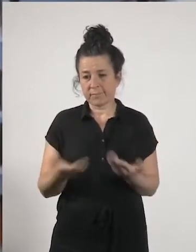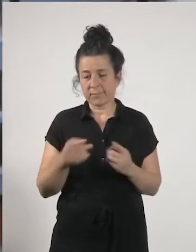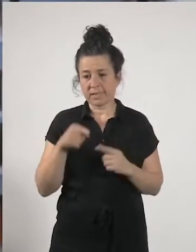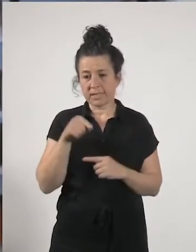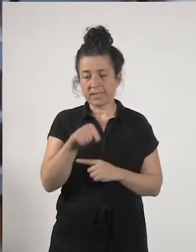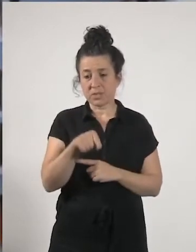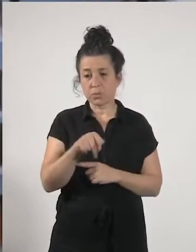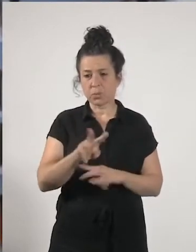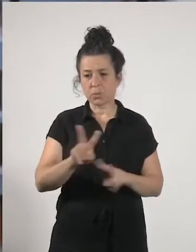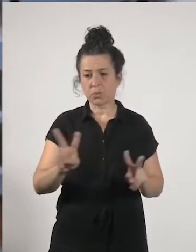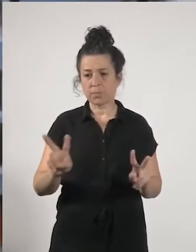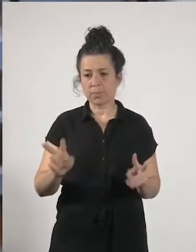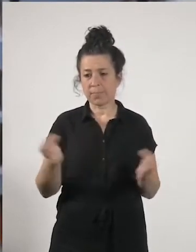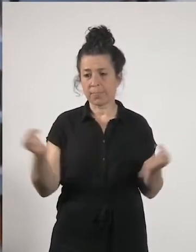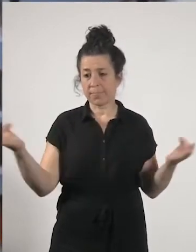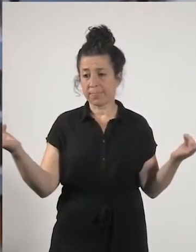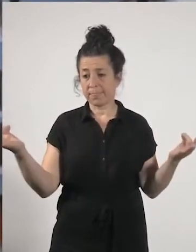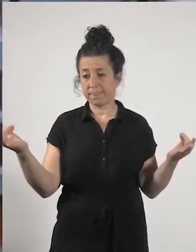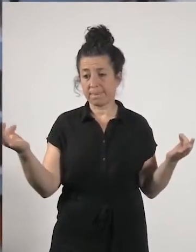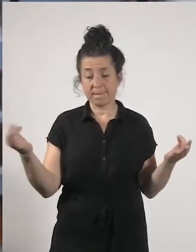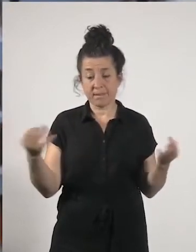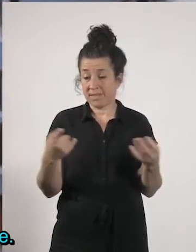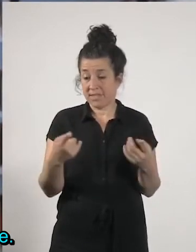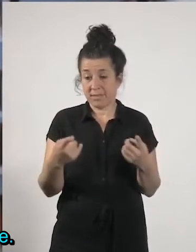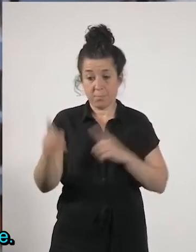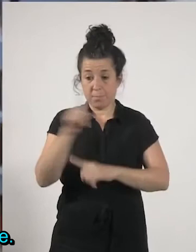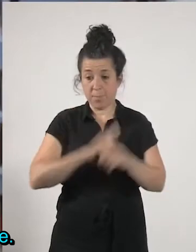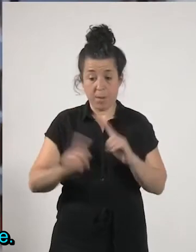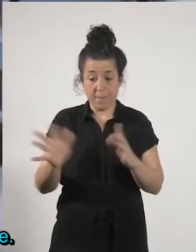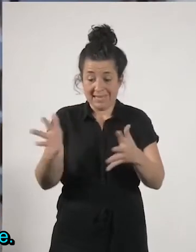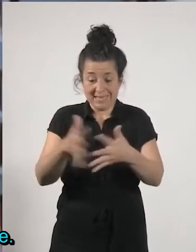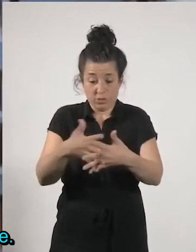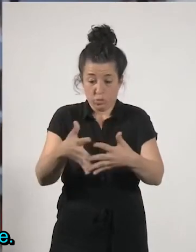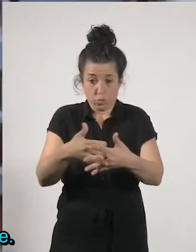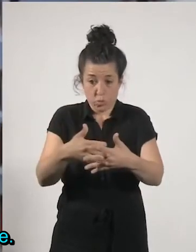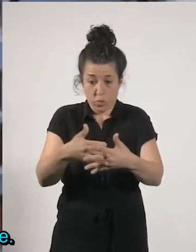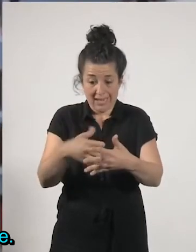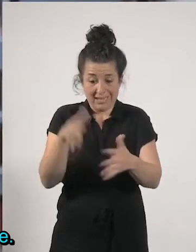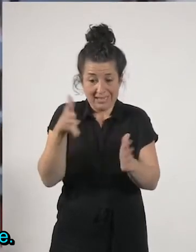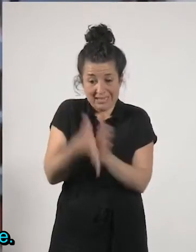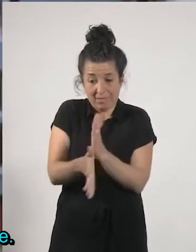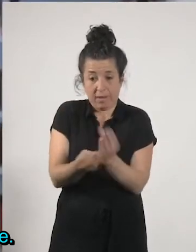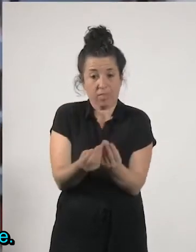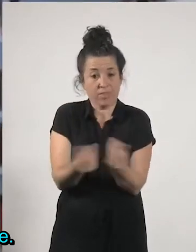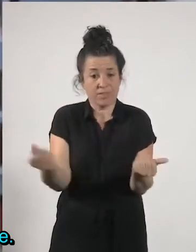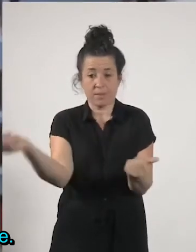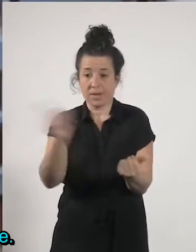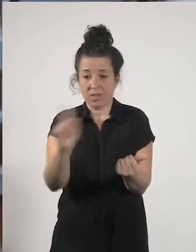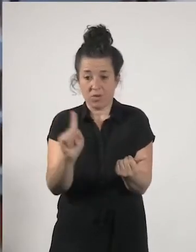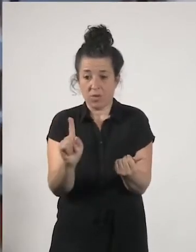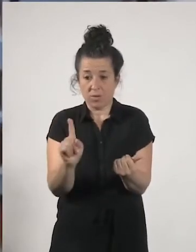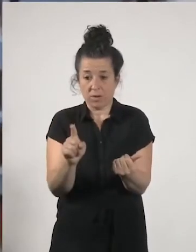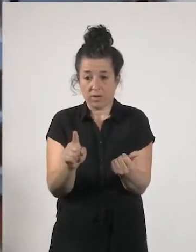eso es algo estructural es decir no va a desaparecer está ahí y ha venido para quedarse y entonces